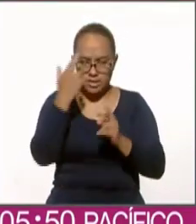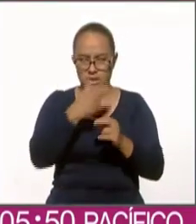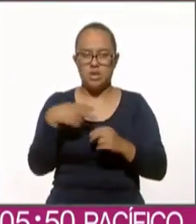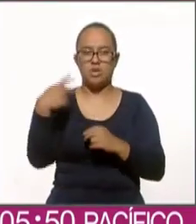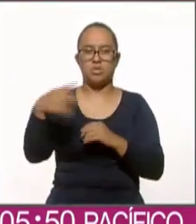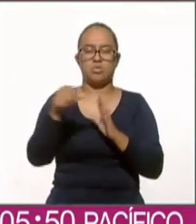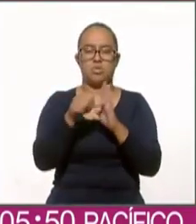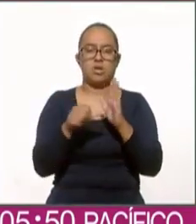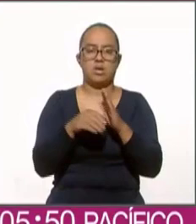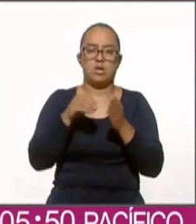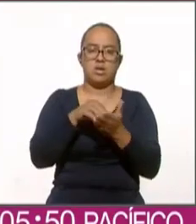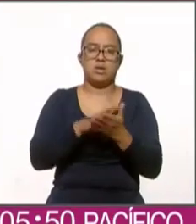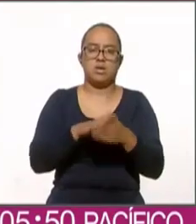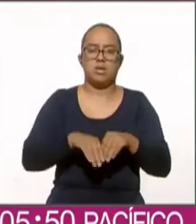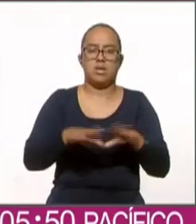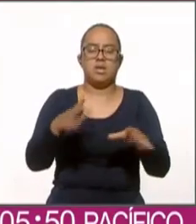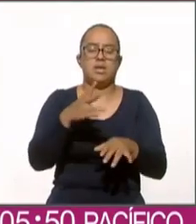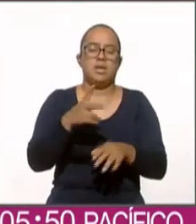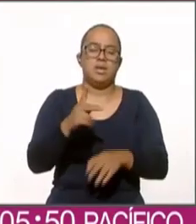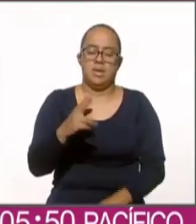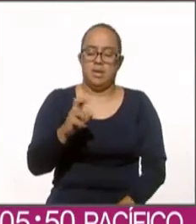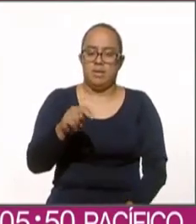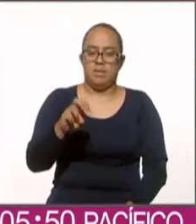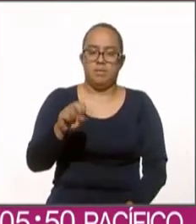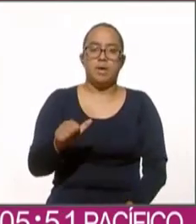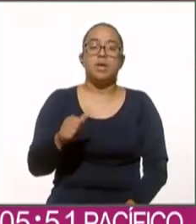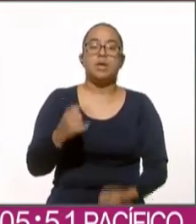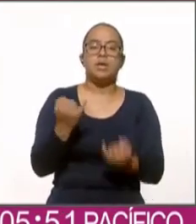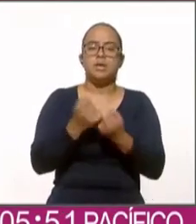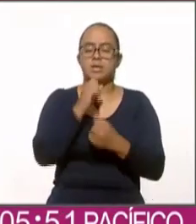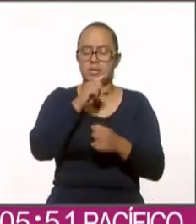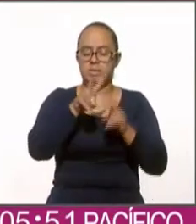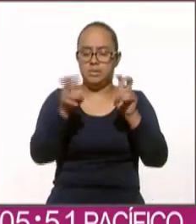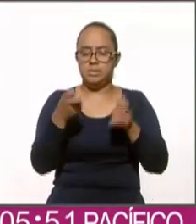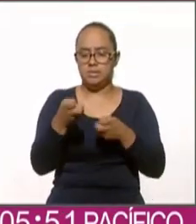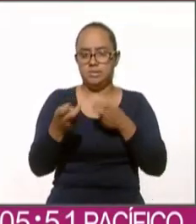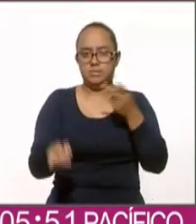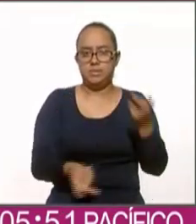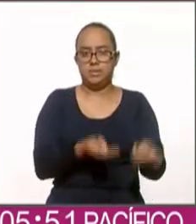artículos publicados en la prensa y el tema de las encuestas.